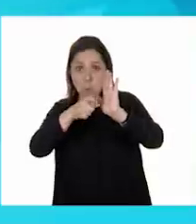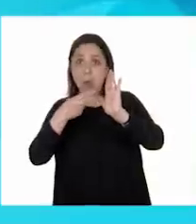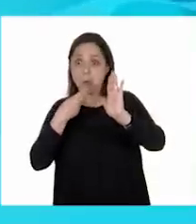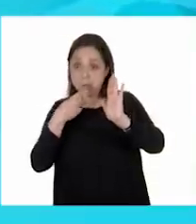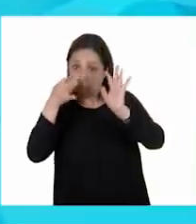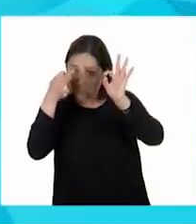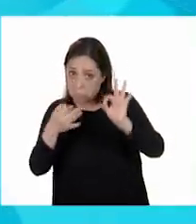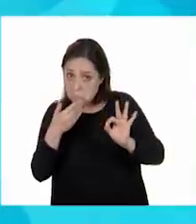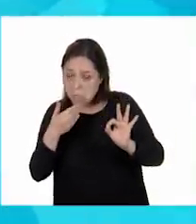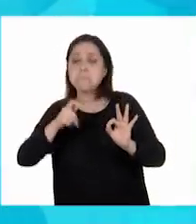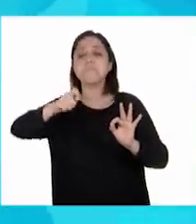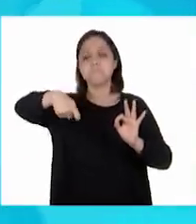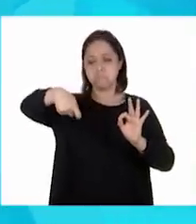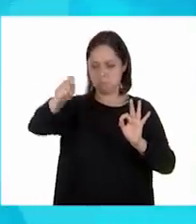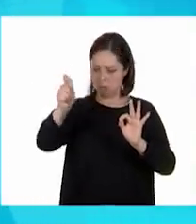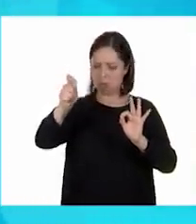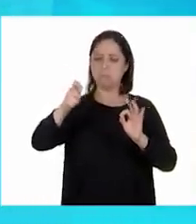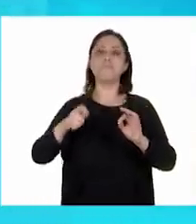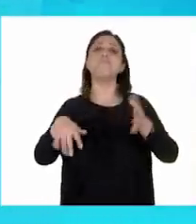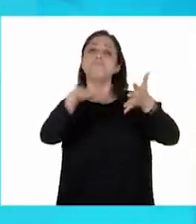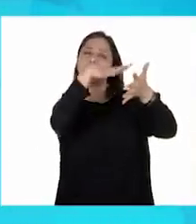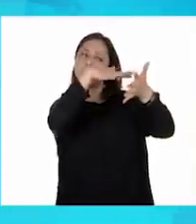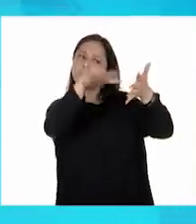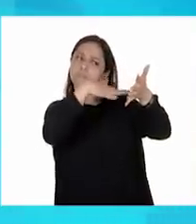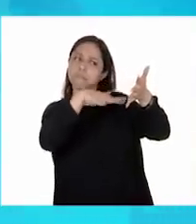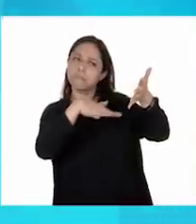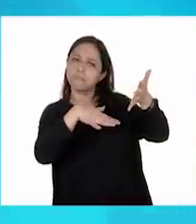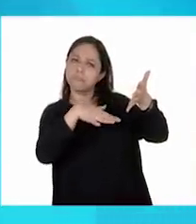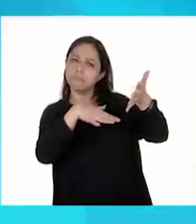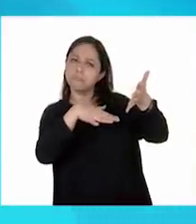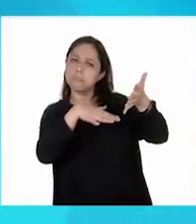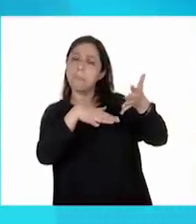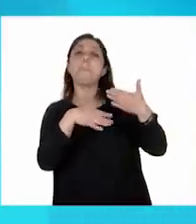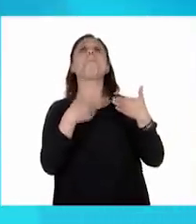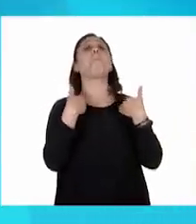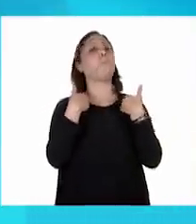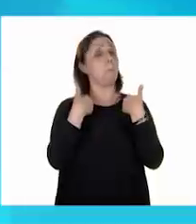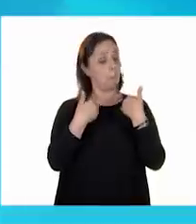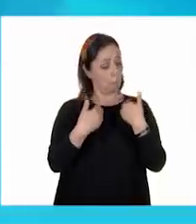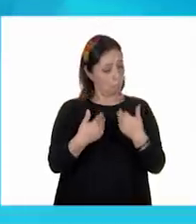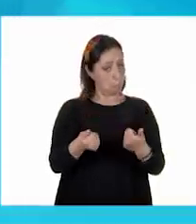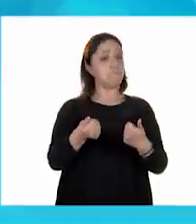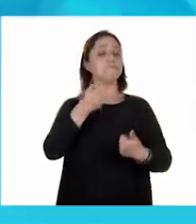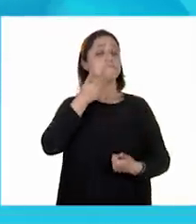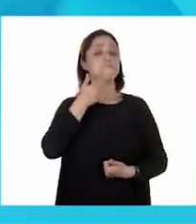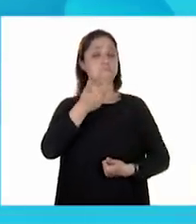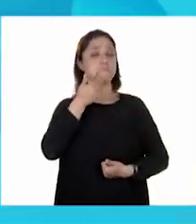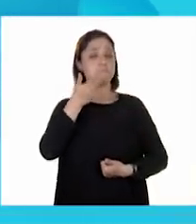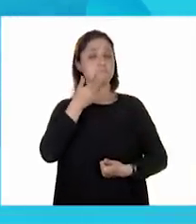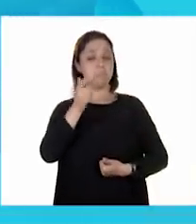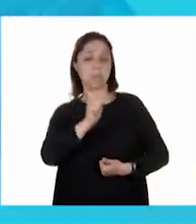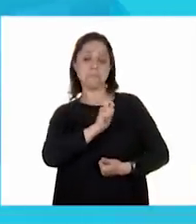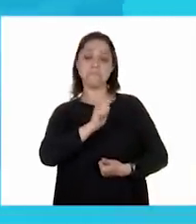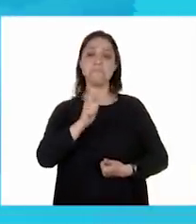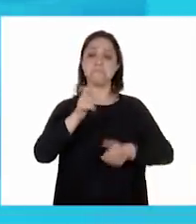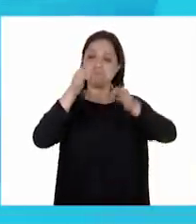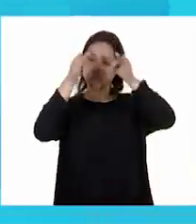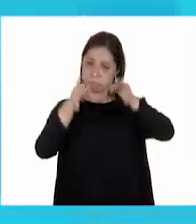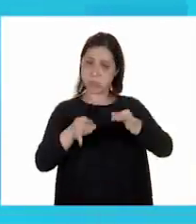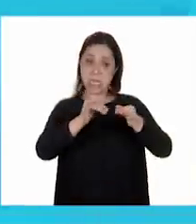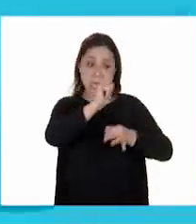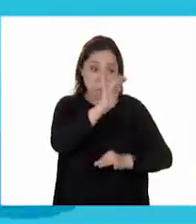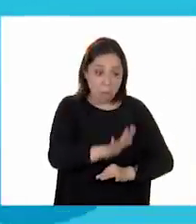sí. Texto. Se entiende muy bien. Excelente imágenes.